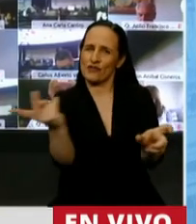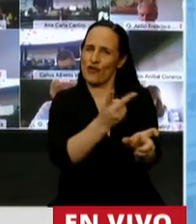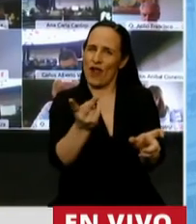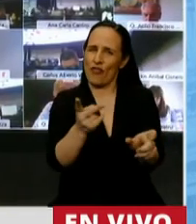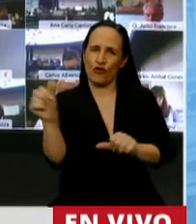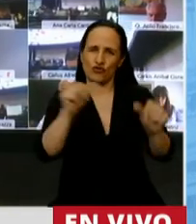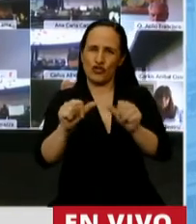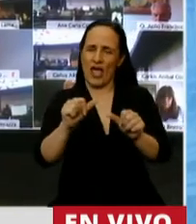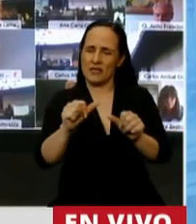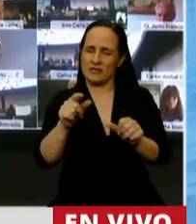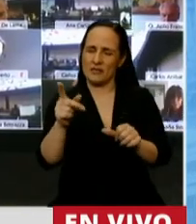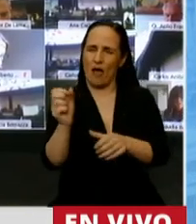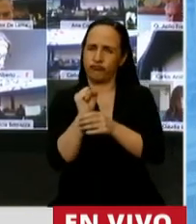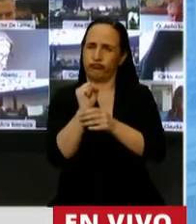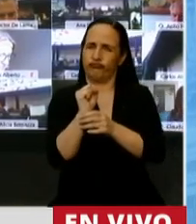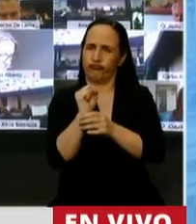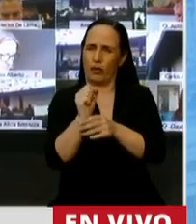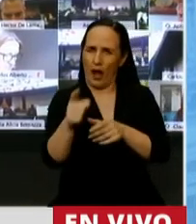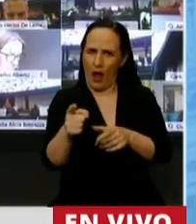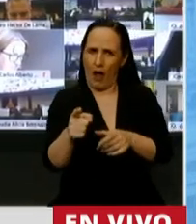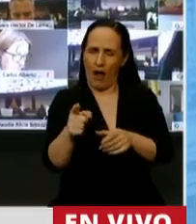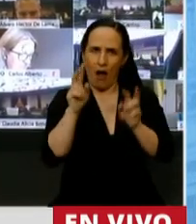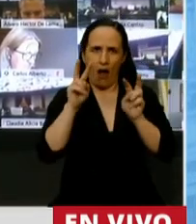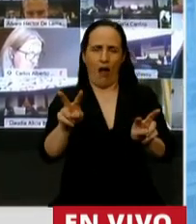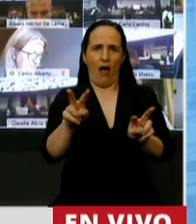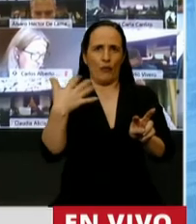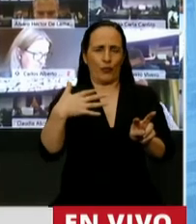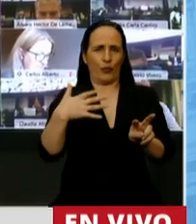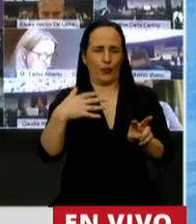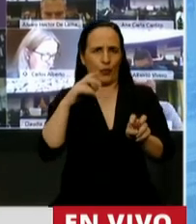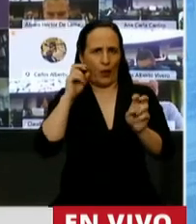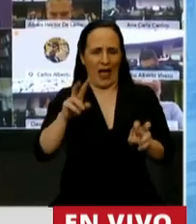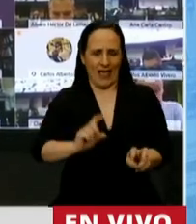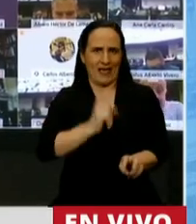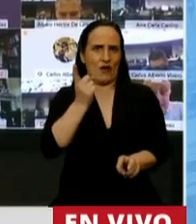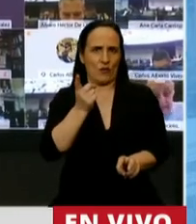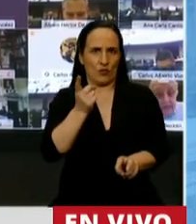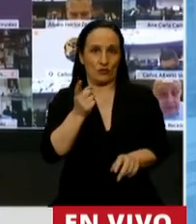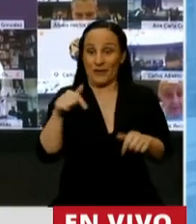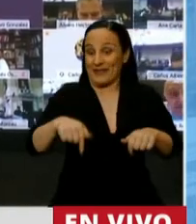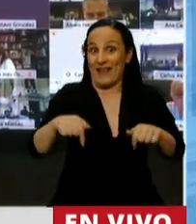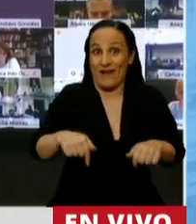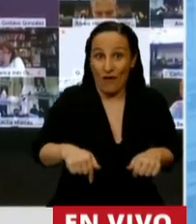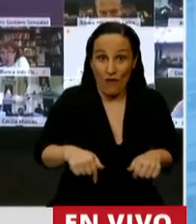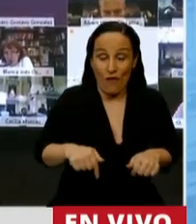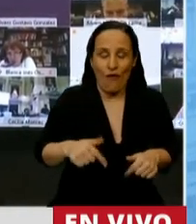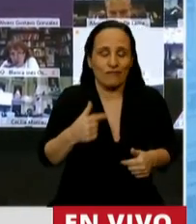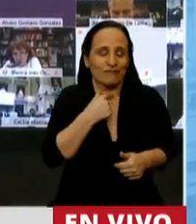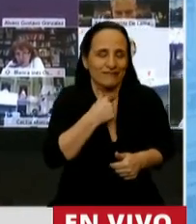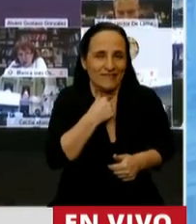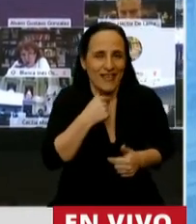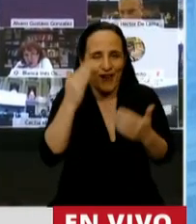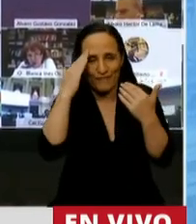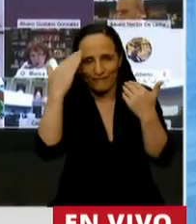que nos enorgullecen como argentinos, y en el que en esta ocasión, señor presidente, quiero